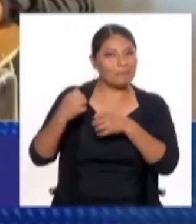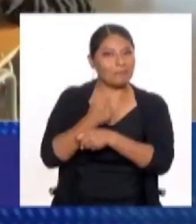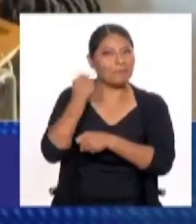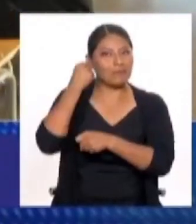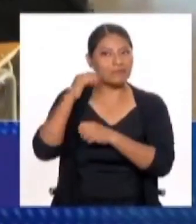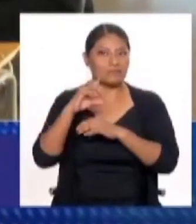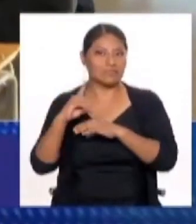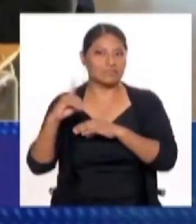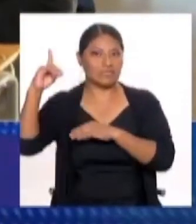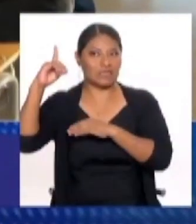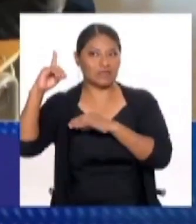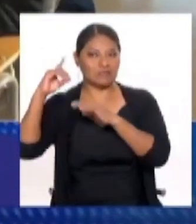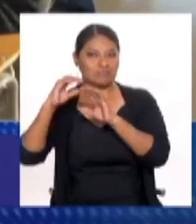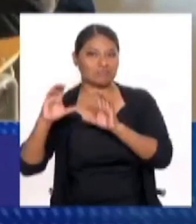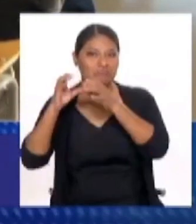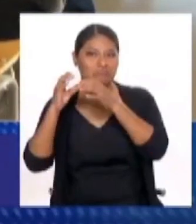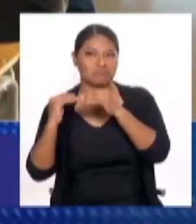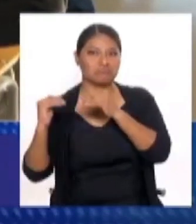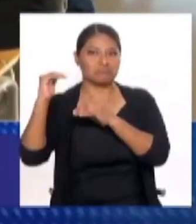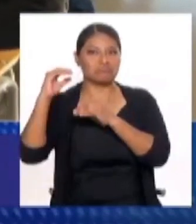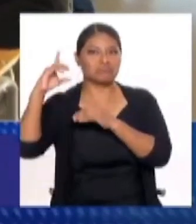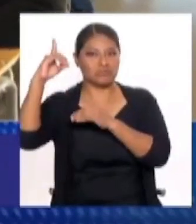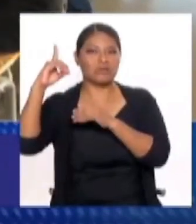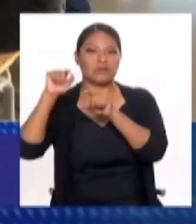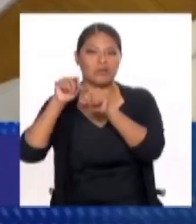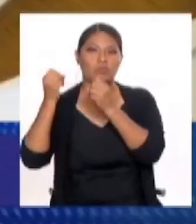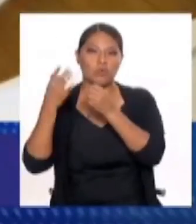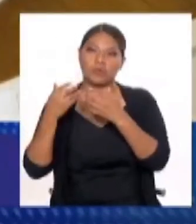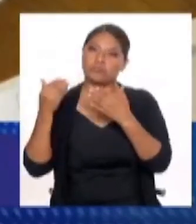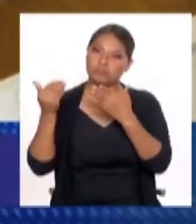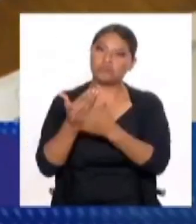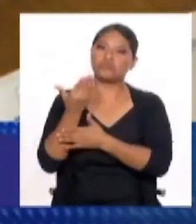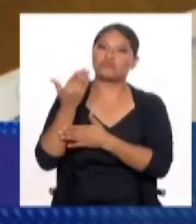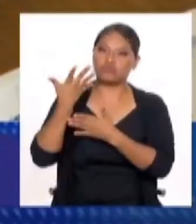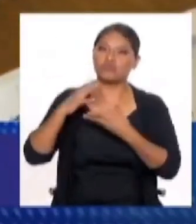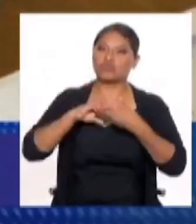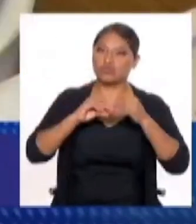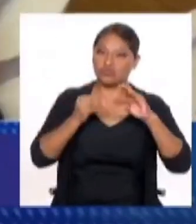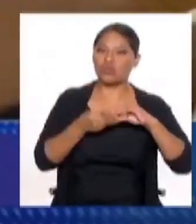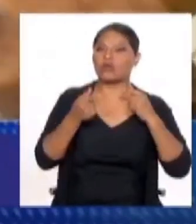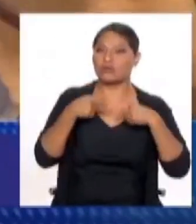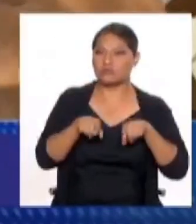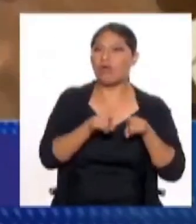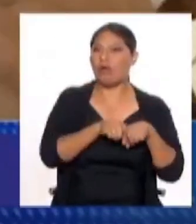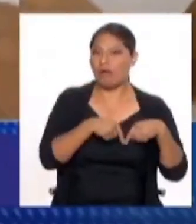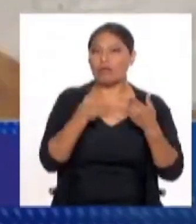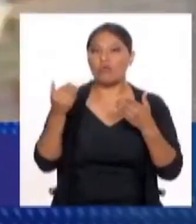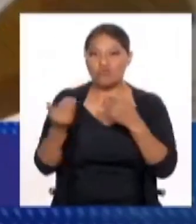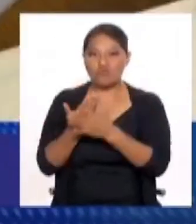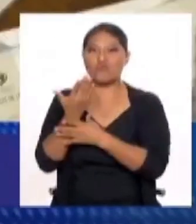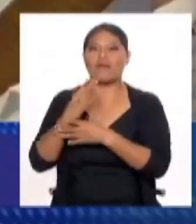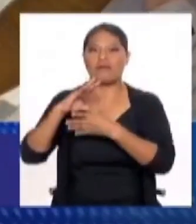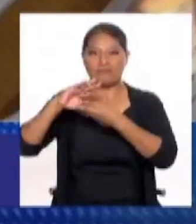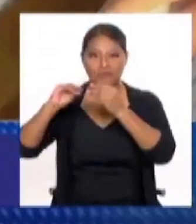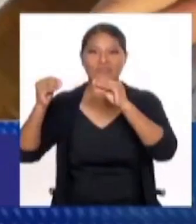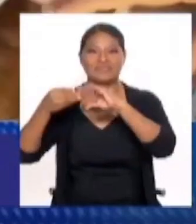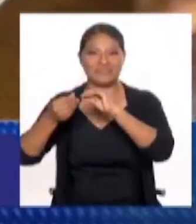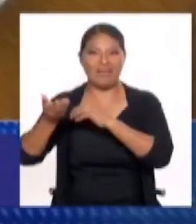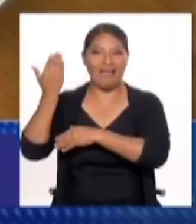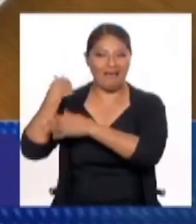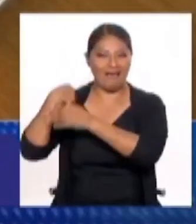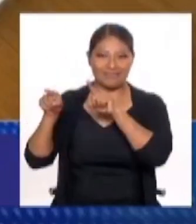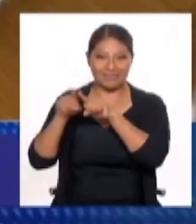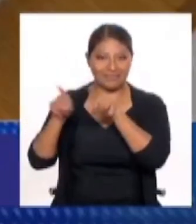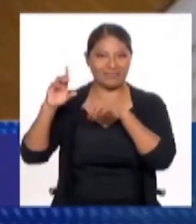la derecha, de la derecha más radicalizada en las unas, es una novedad histórica, no solo en Chile, sino que en otros países de América